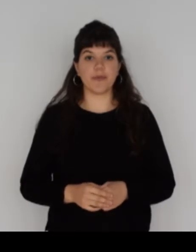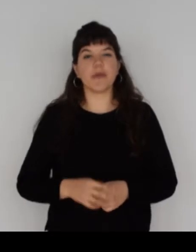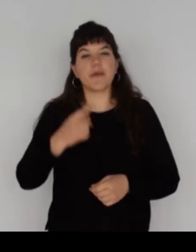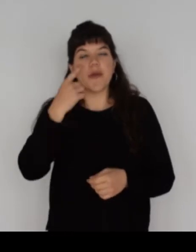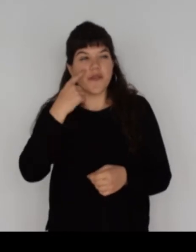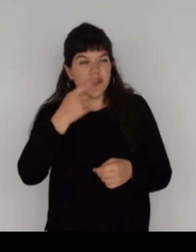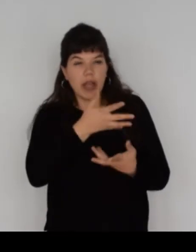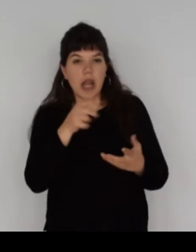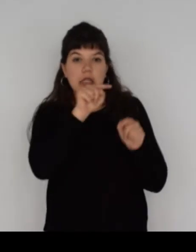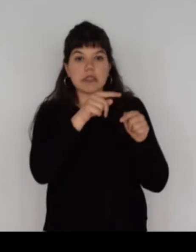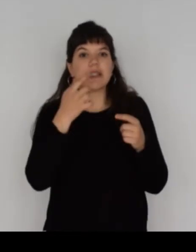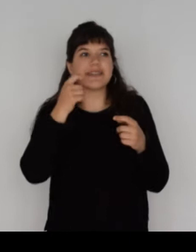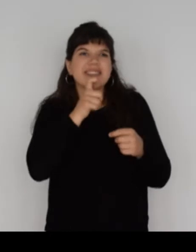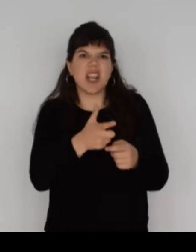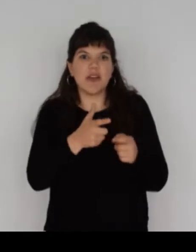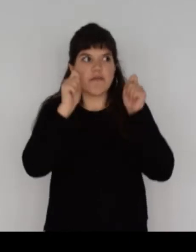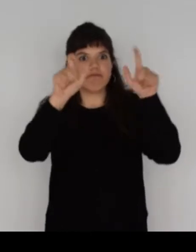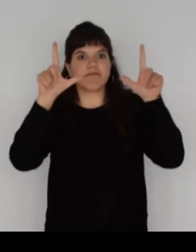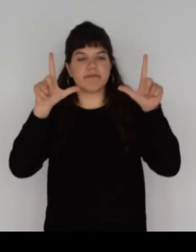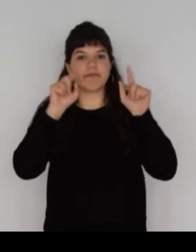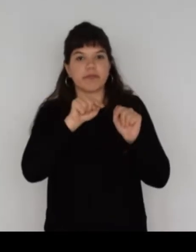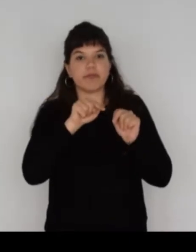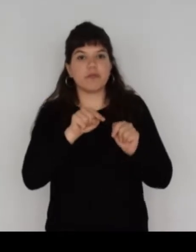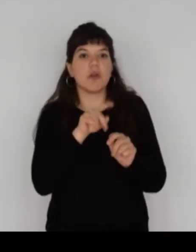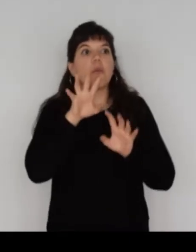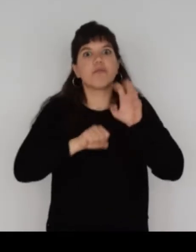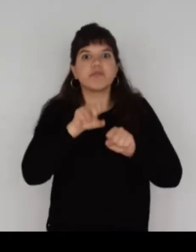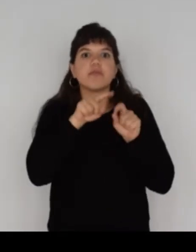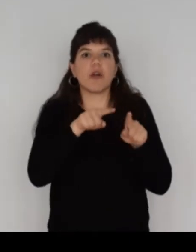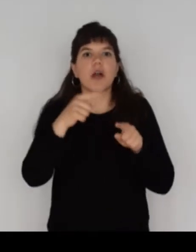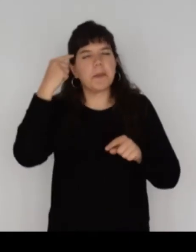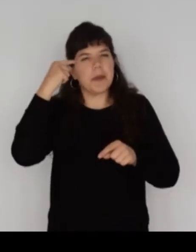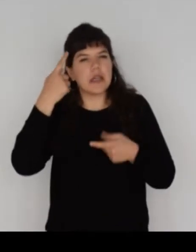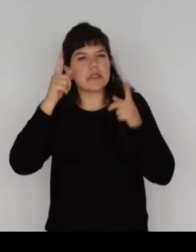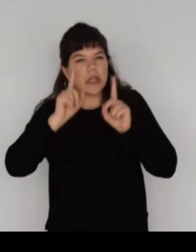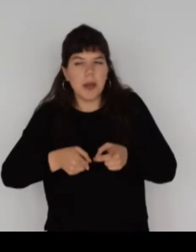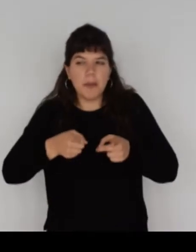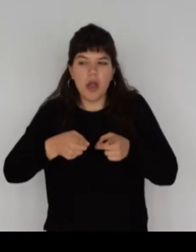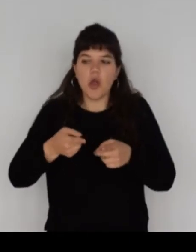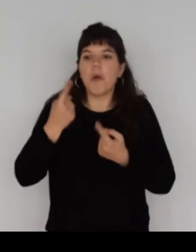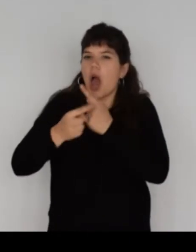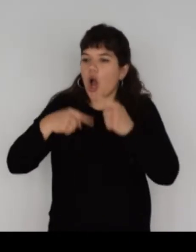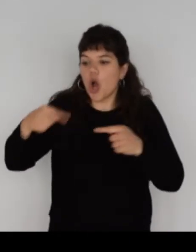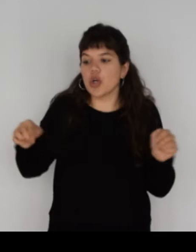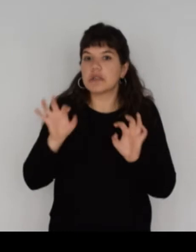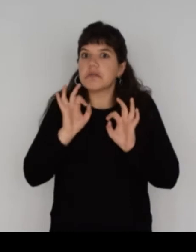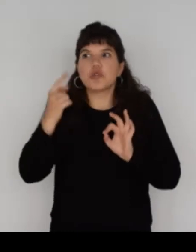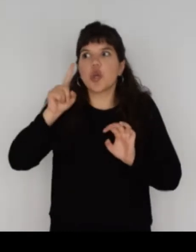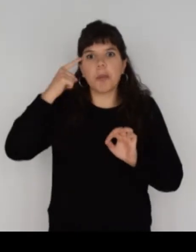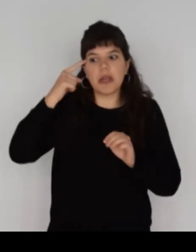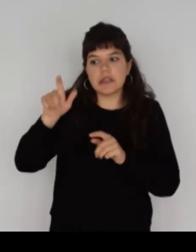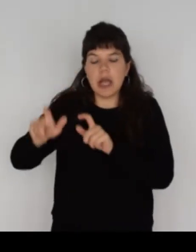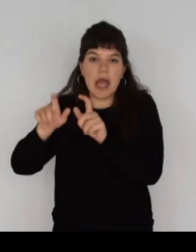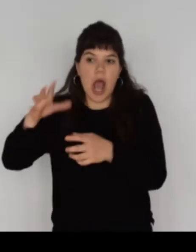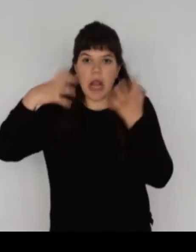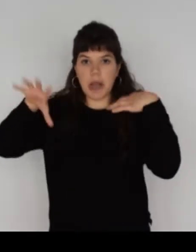Vigilancia significa estar alerta, suprema conquista de la conciencia frente a la irracionalidad animal o la ensoñación inútil del ser